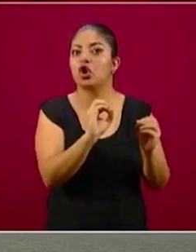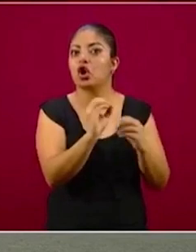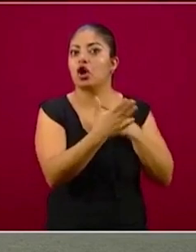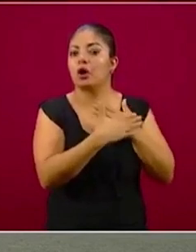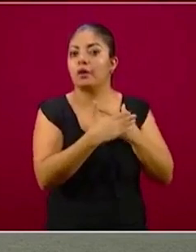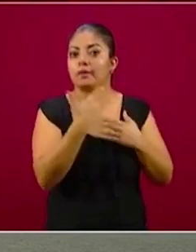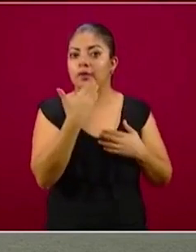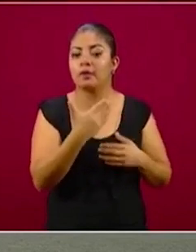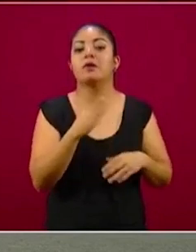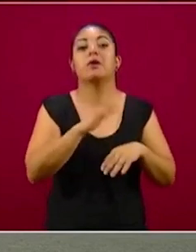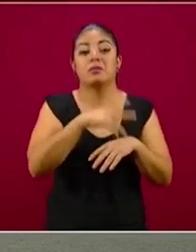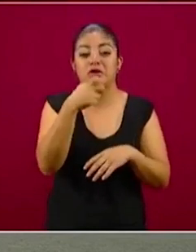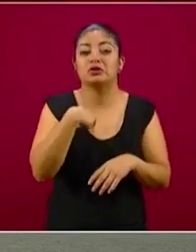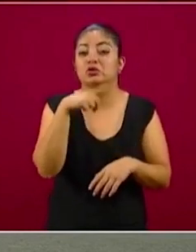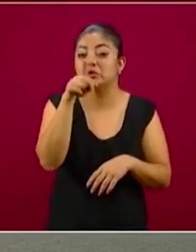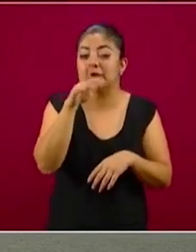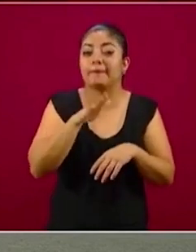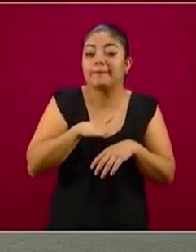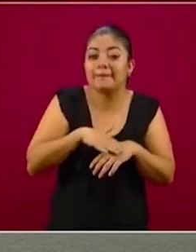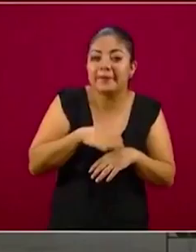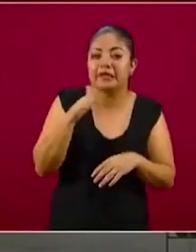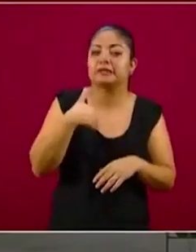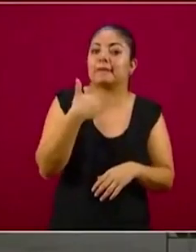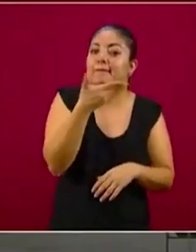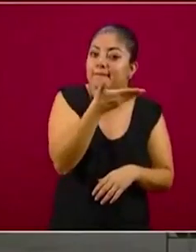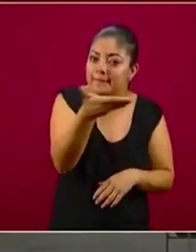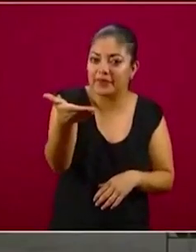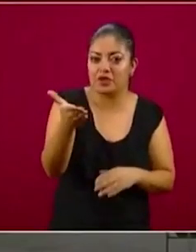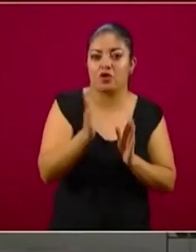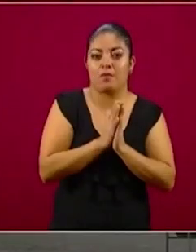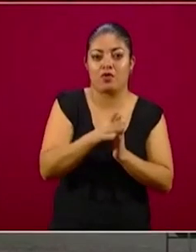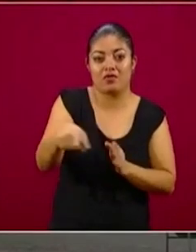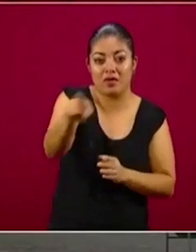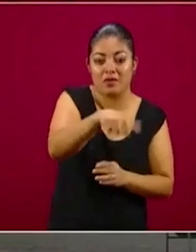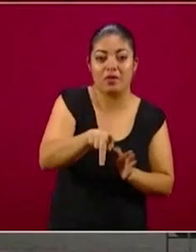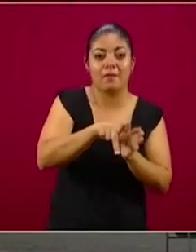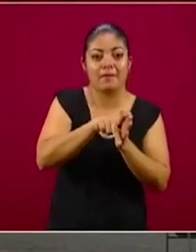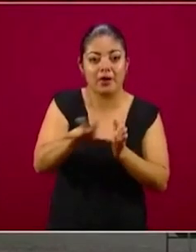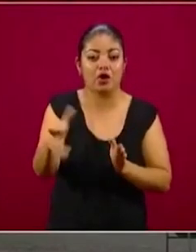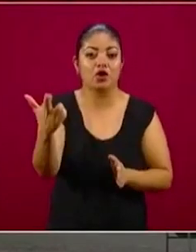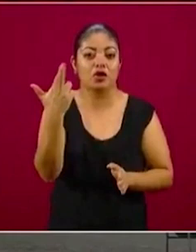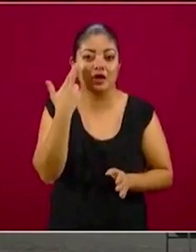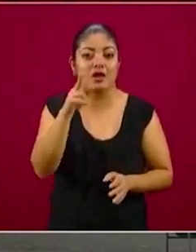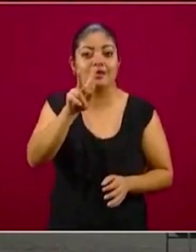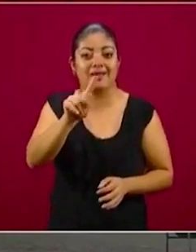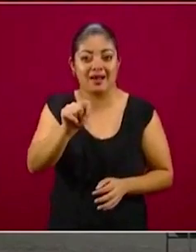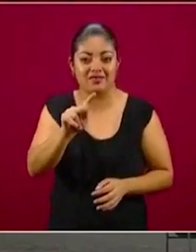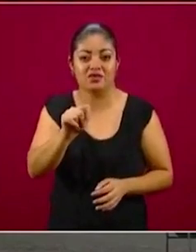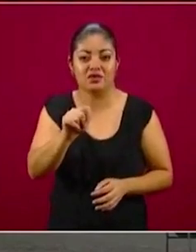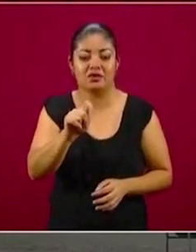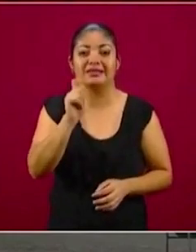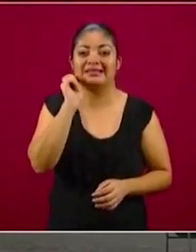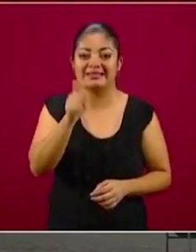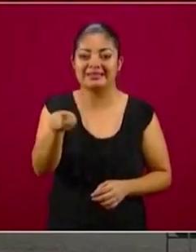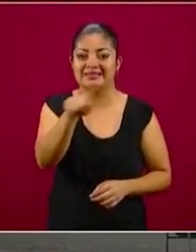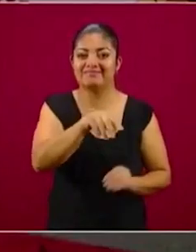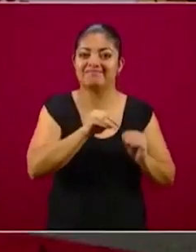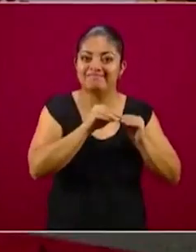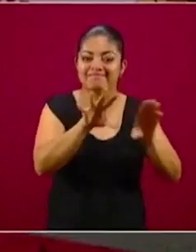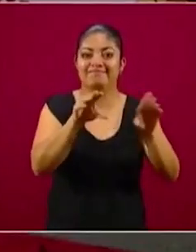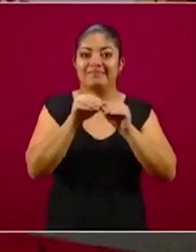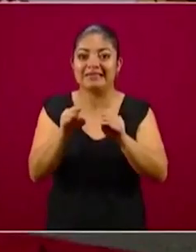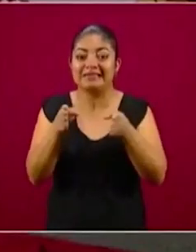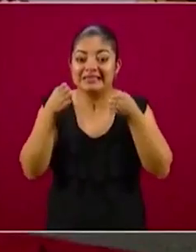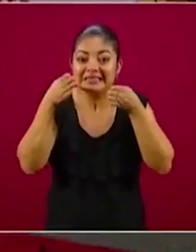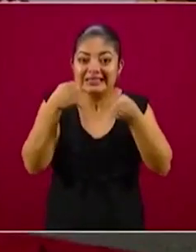siempre, les pido ayuda a ustedes, comunicadoras y comunicadores y sus medios, para que centren la atención